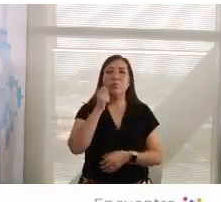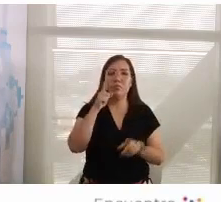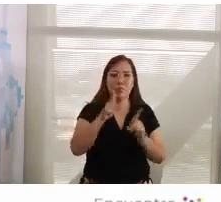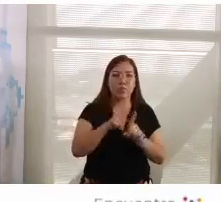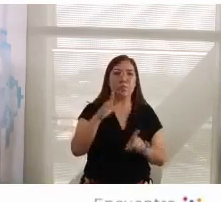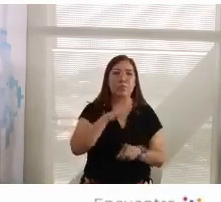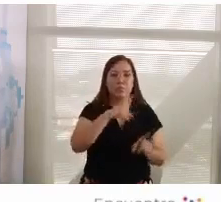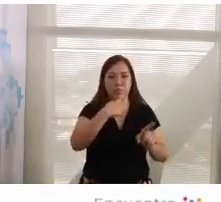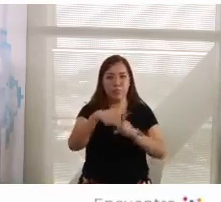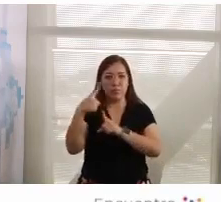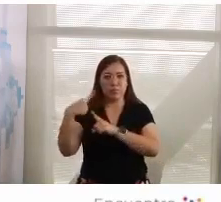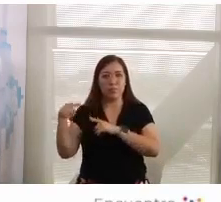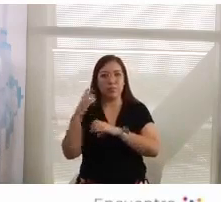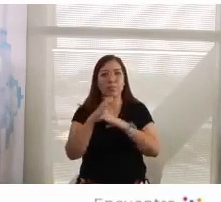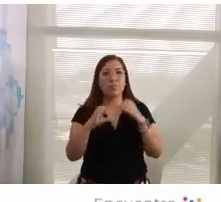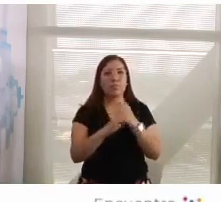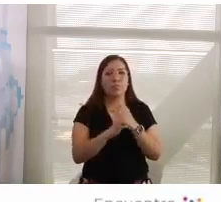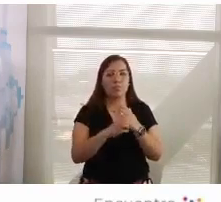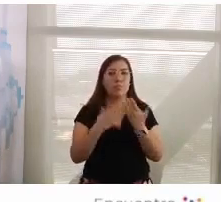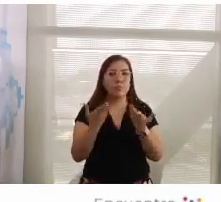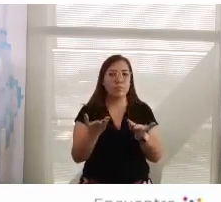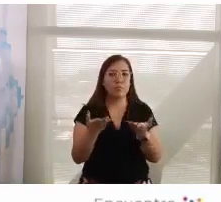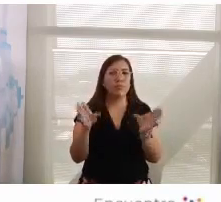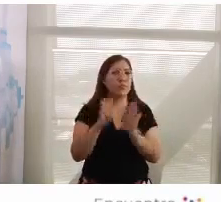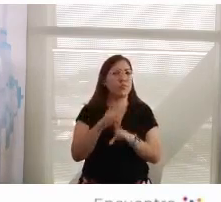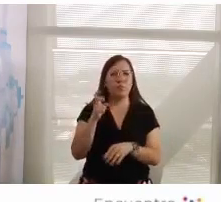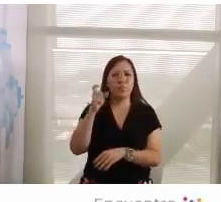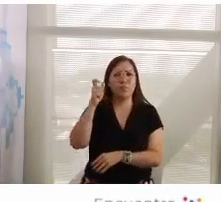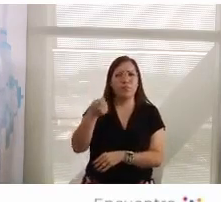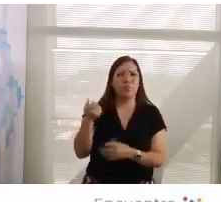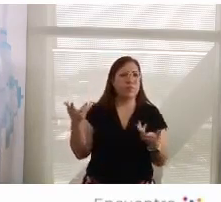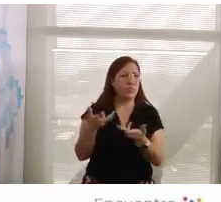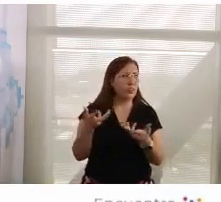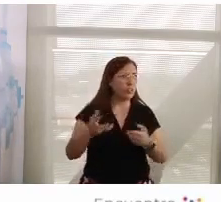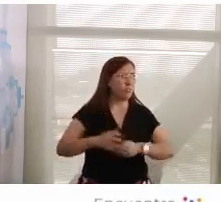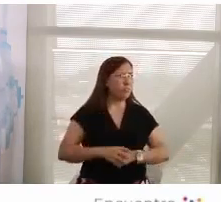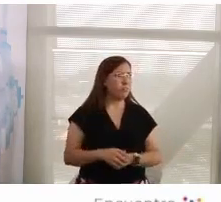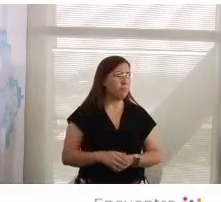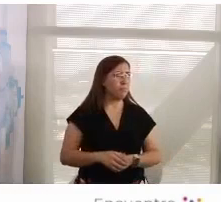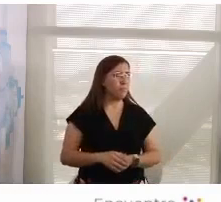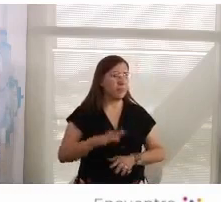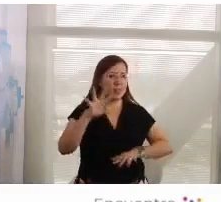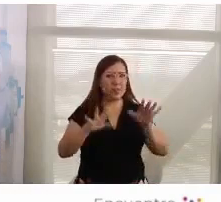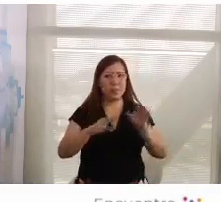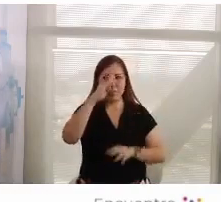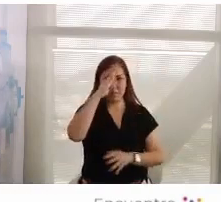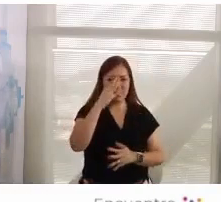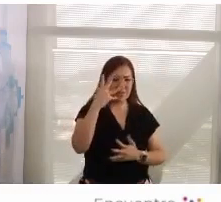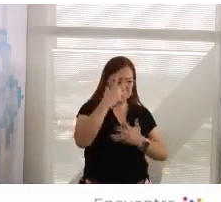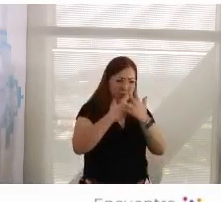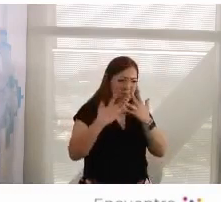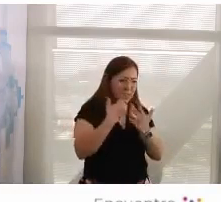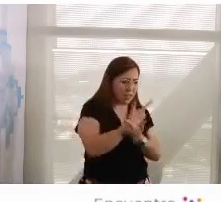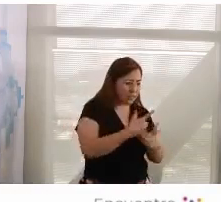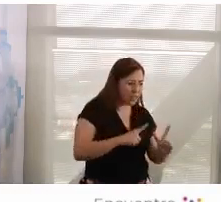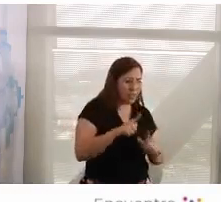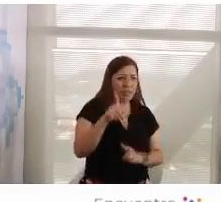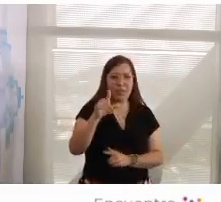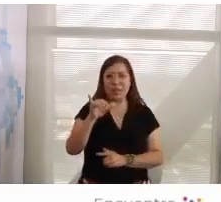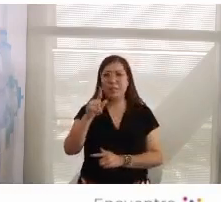violentamente también impostas por un excesso de liberdad. Confundimos liberdad con libertinaje,